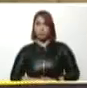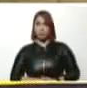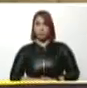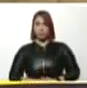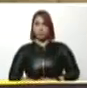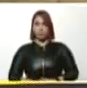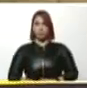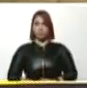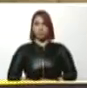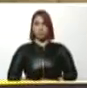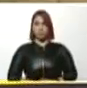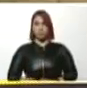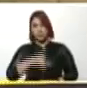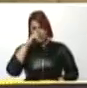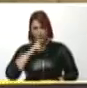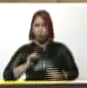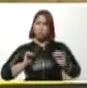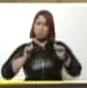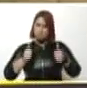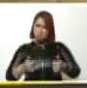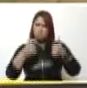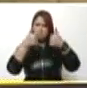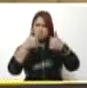El año ha empezado bien, de verdad.